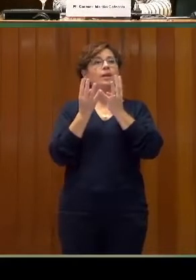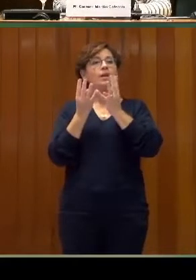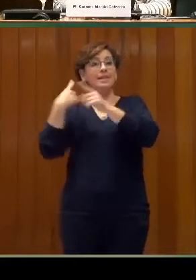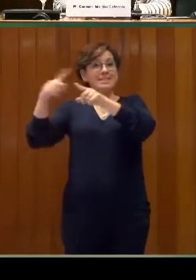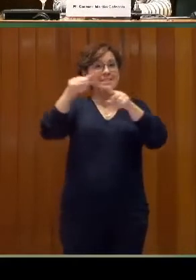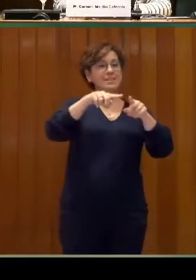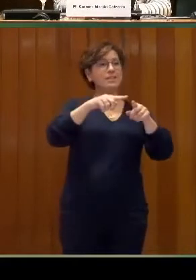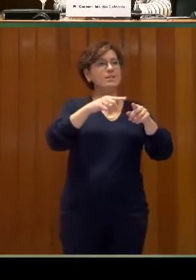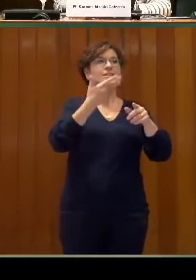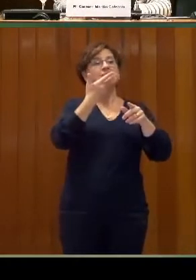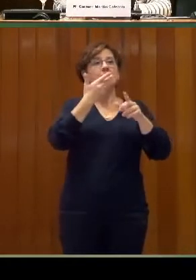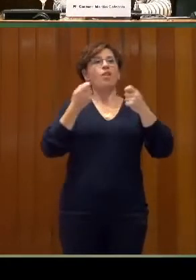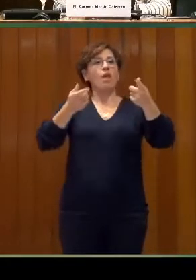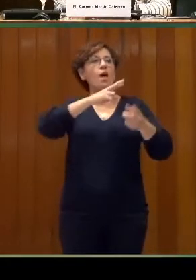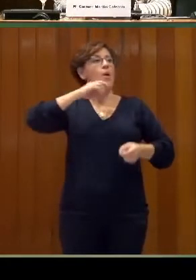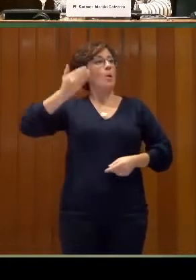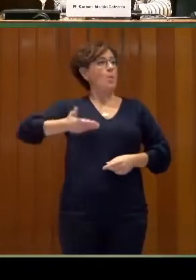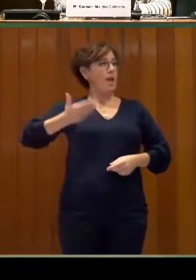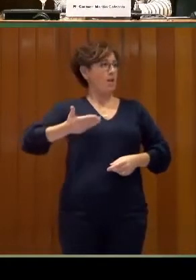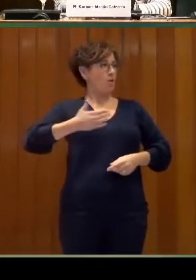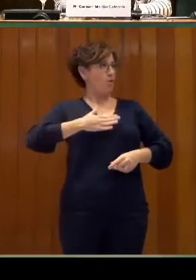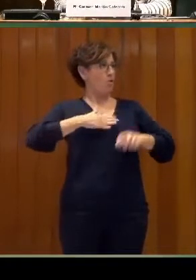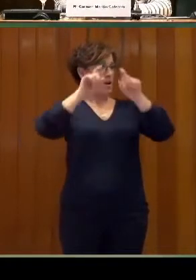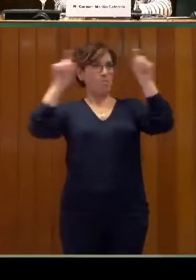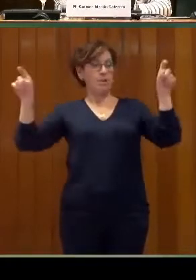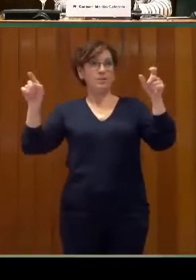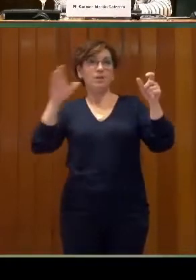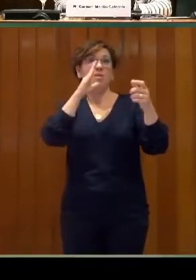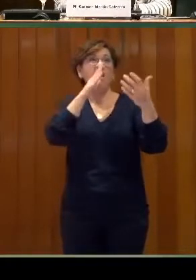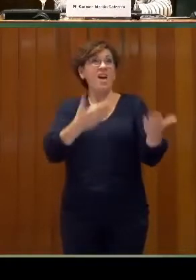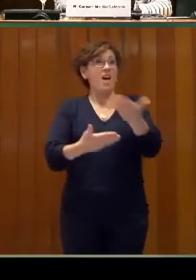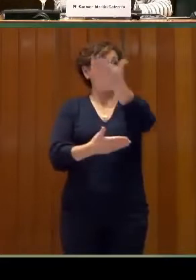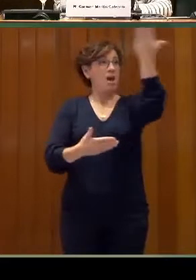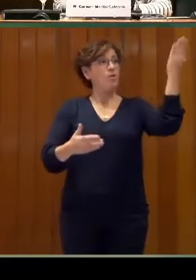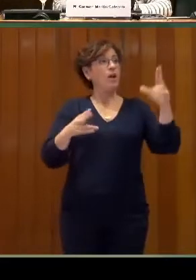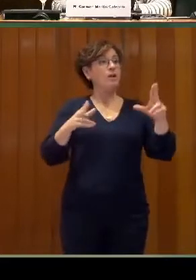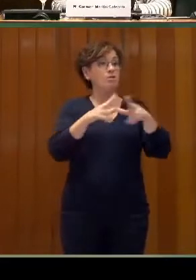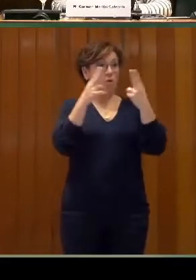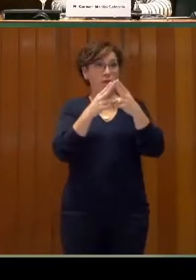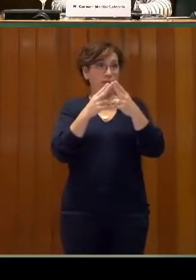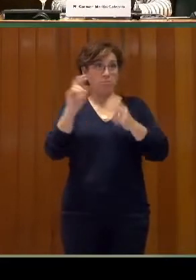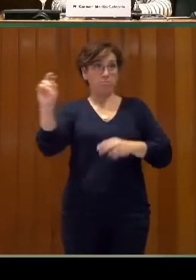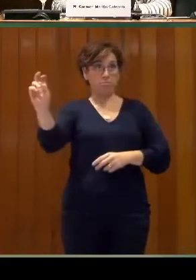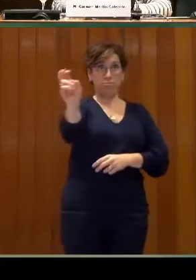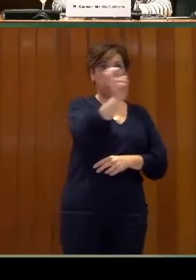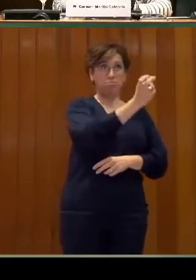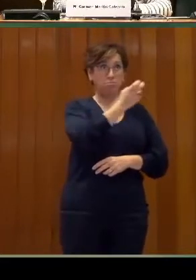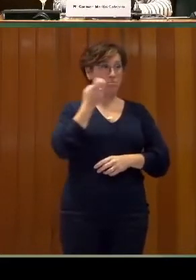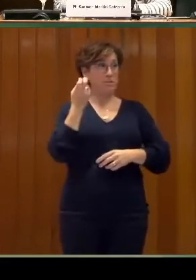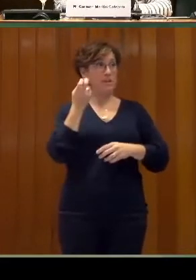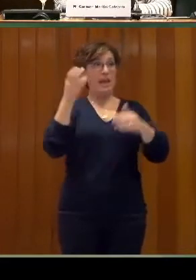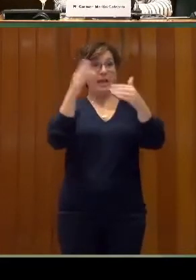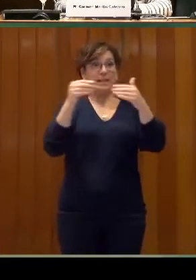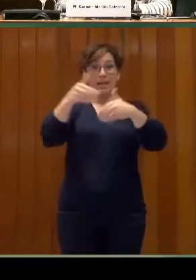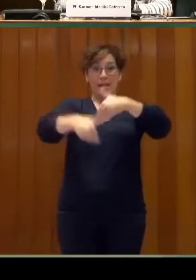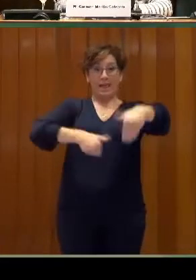para la empresa, porque además las empresas estamos en una sociedad que efectivamente es también diversa y también lo son nuestros clientes,